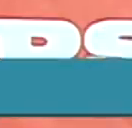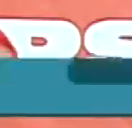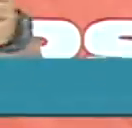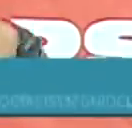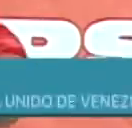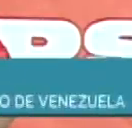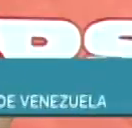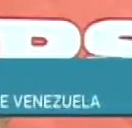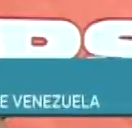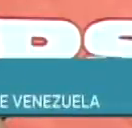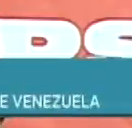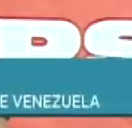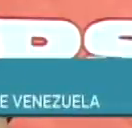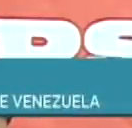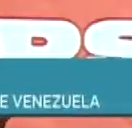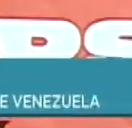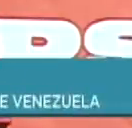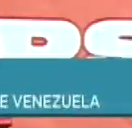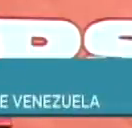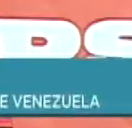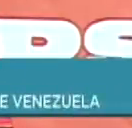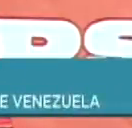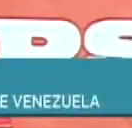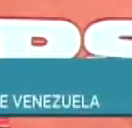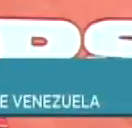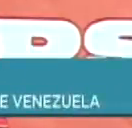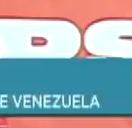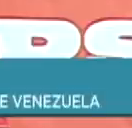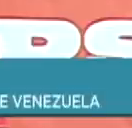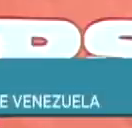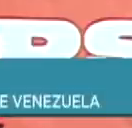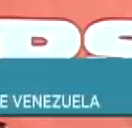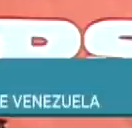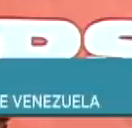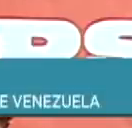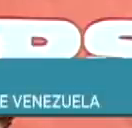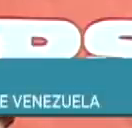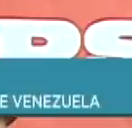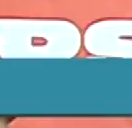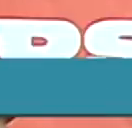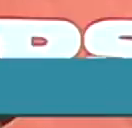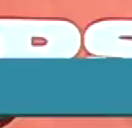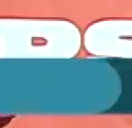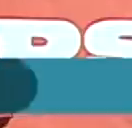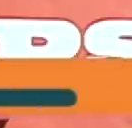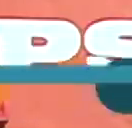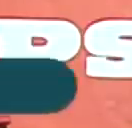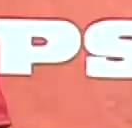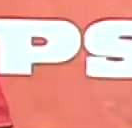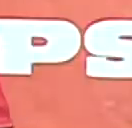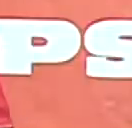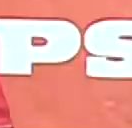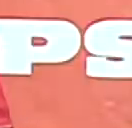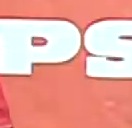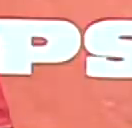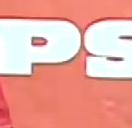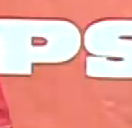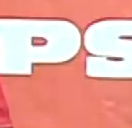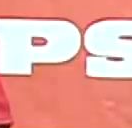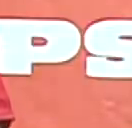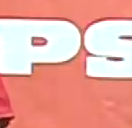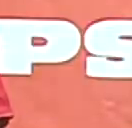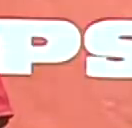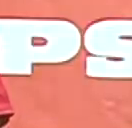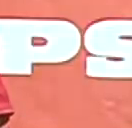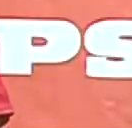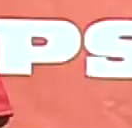Aprovechamos pues esta oportunidad, convocamos a los hermanos y hermanas, aquí está nuestra Dirección